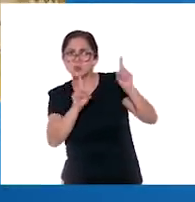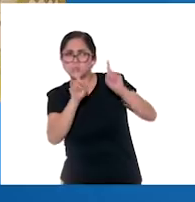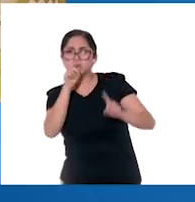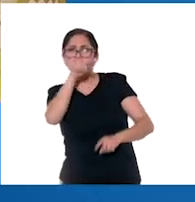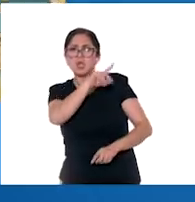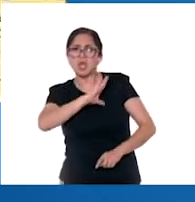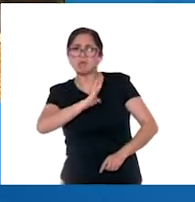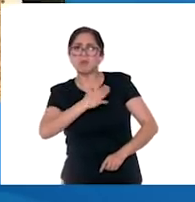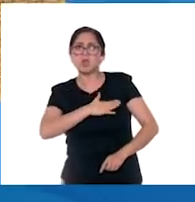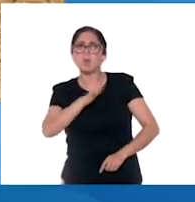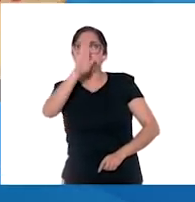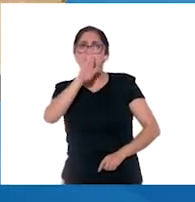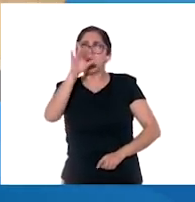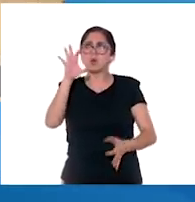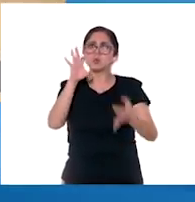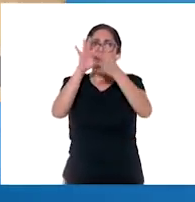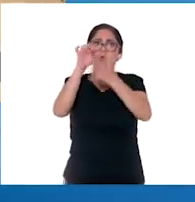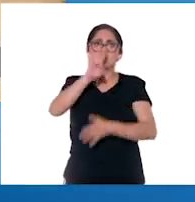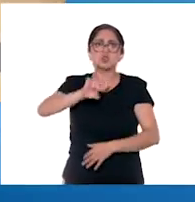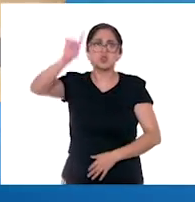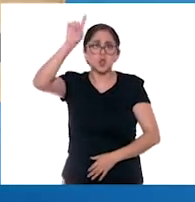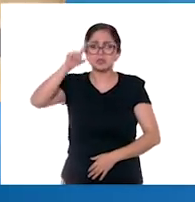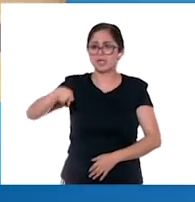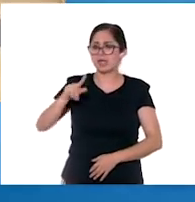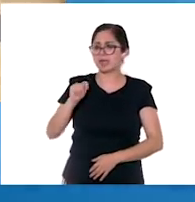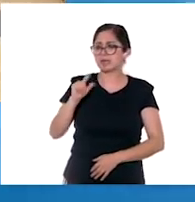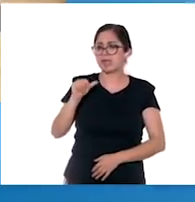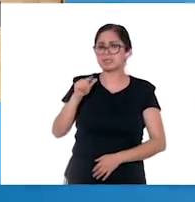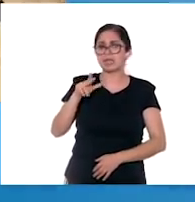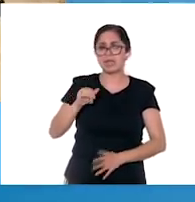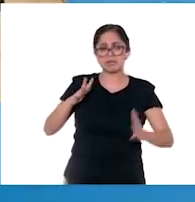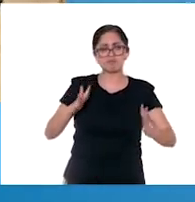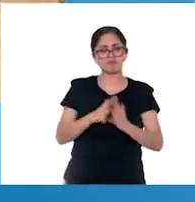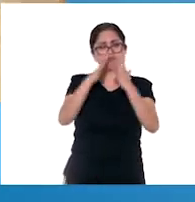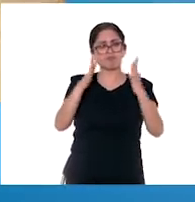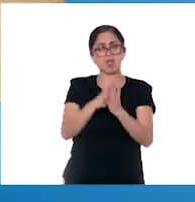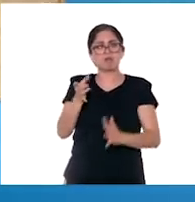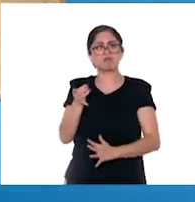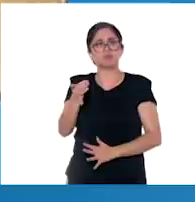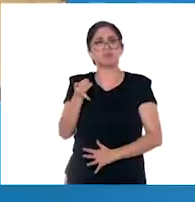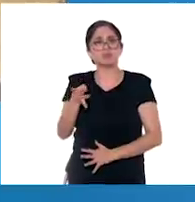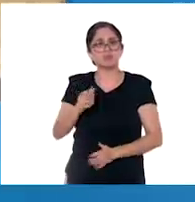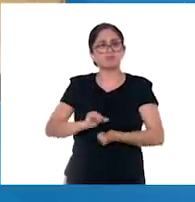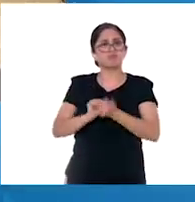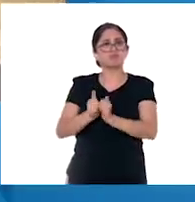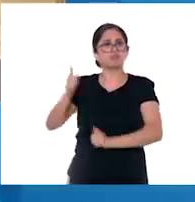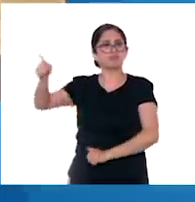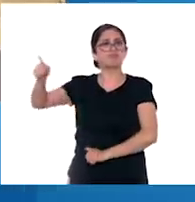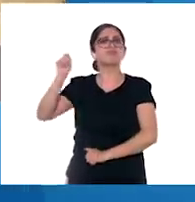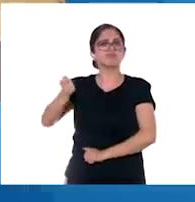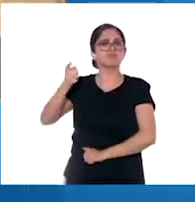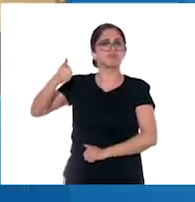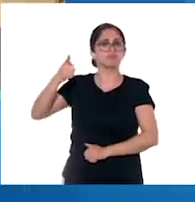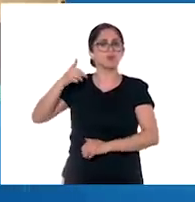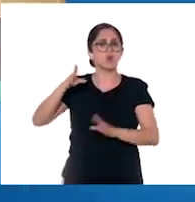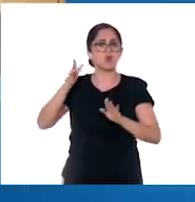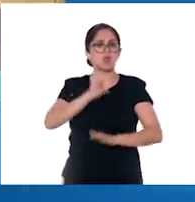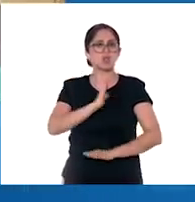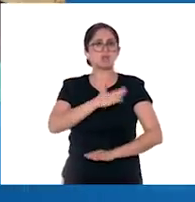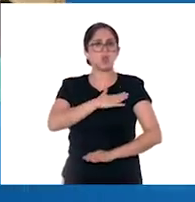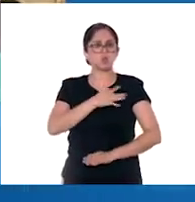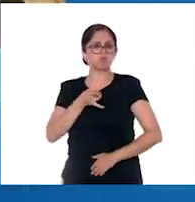semidioses. Los tlaxcaltecas libraron algunas batallas, pero como era de esperarse, el poderío militar de los españoles se hizo notar,